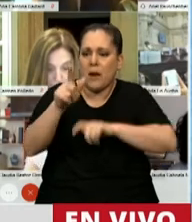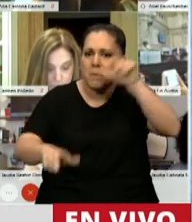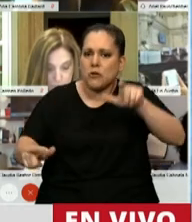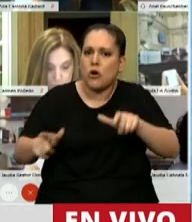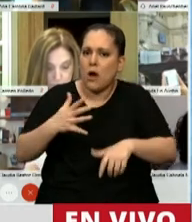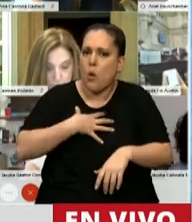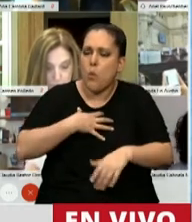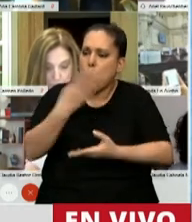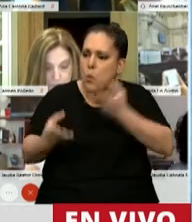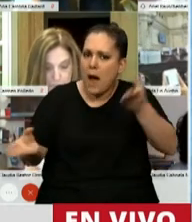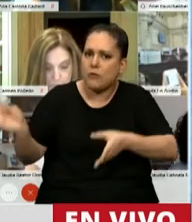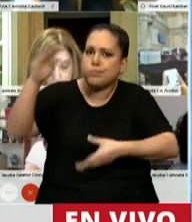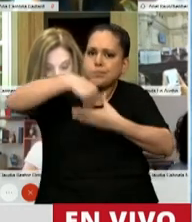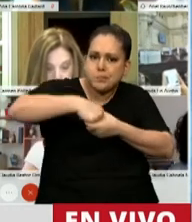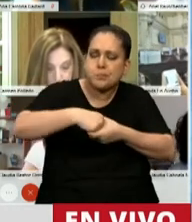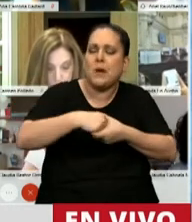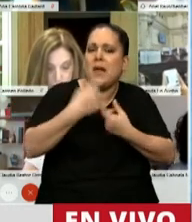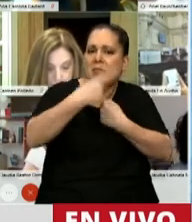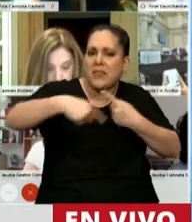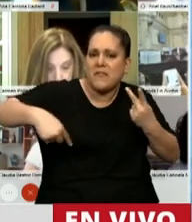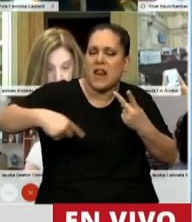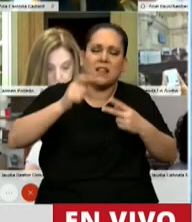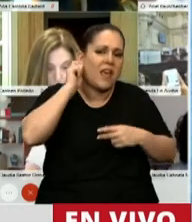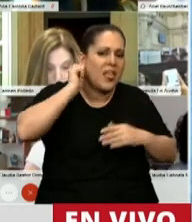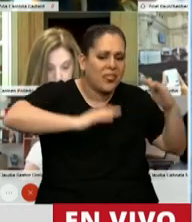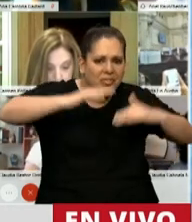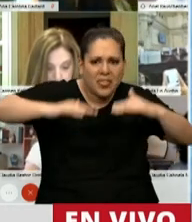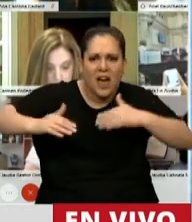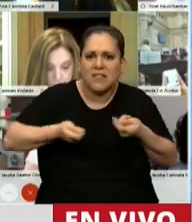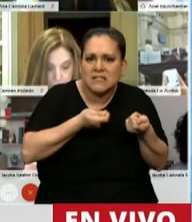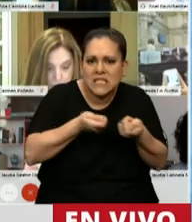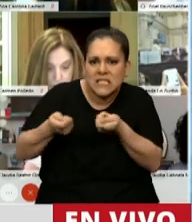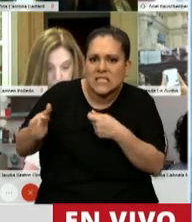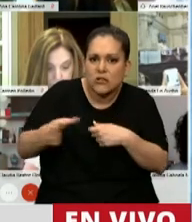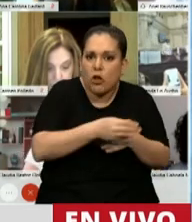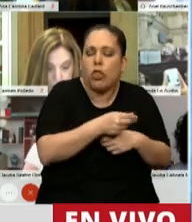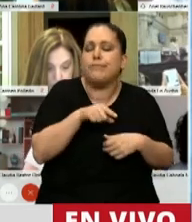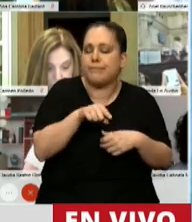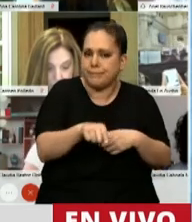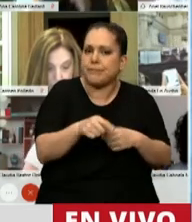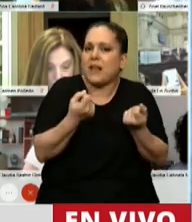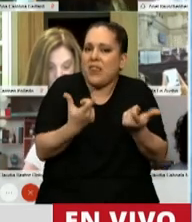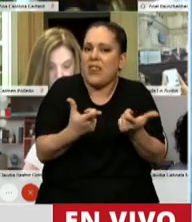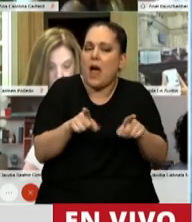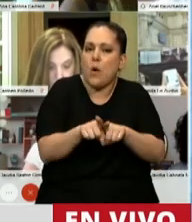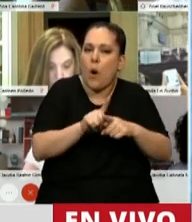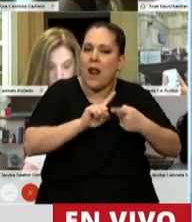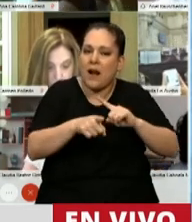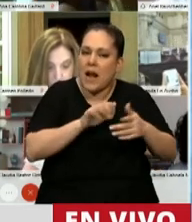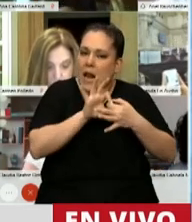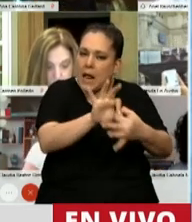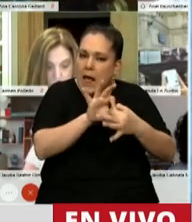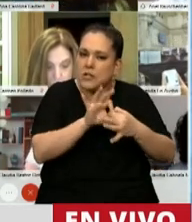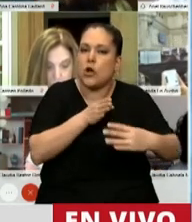humanos en todos los niveles de sus edades, desde niños hasta adultos, hace a la interrelación, hace a la